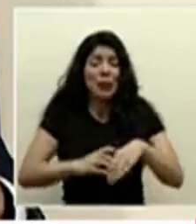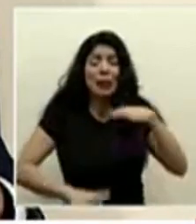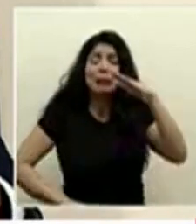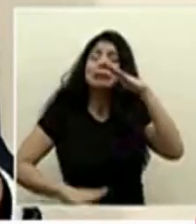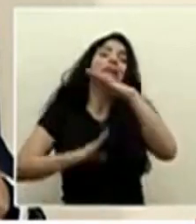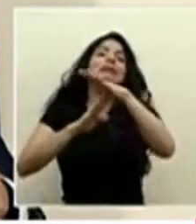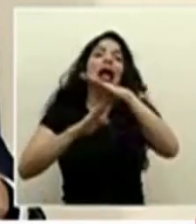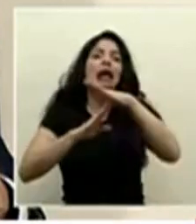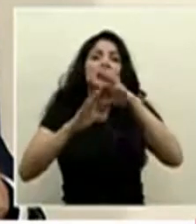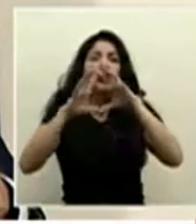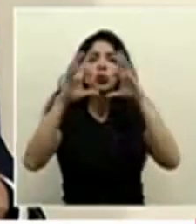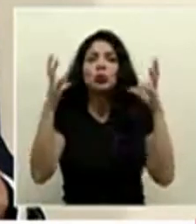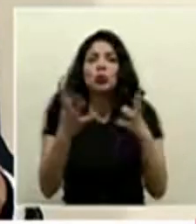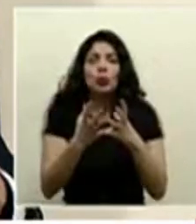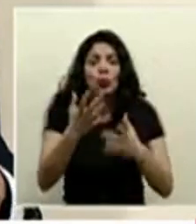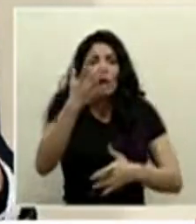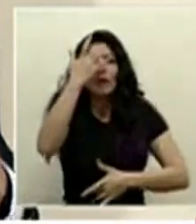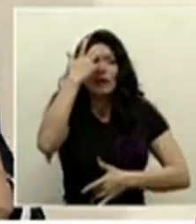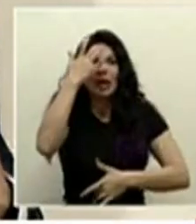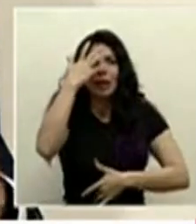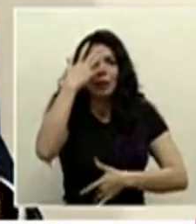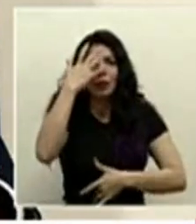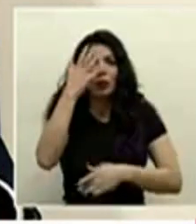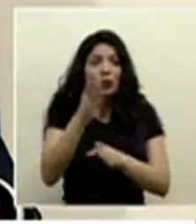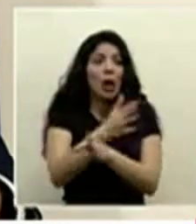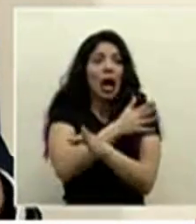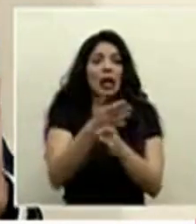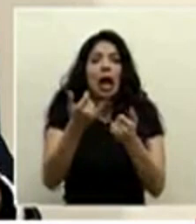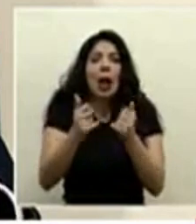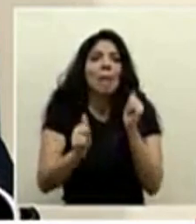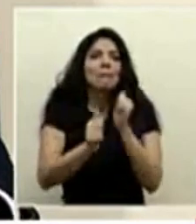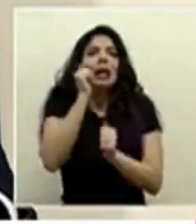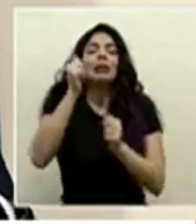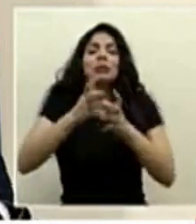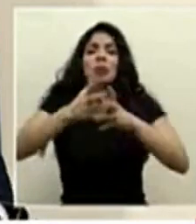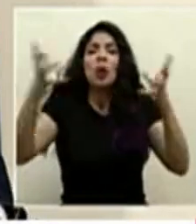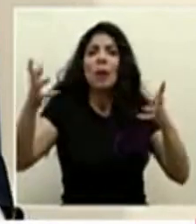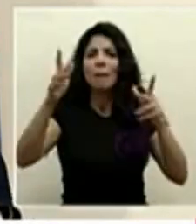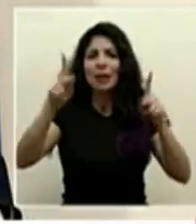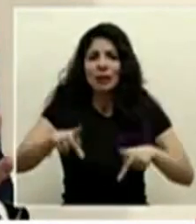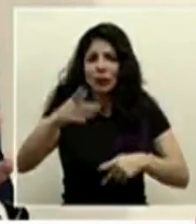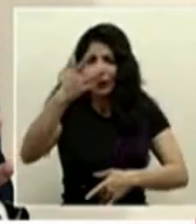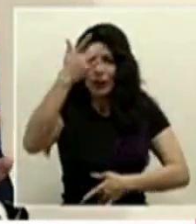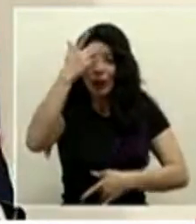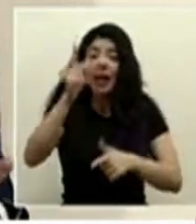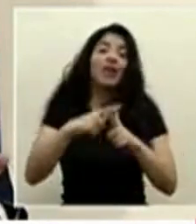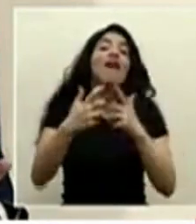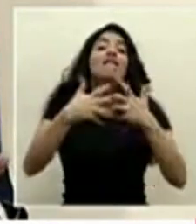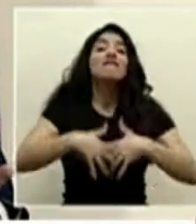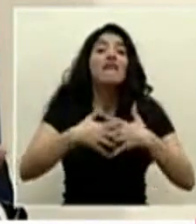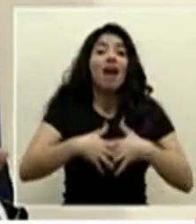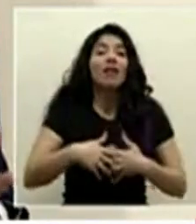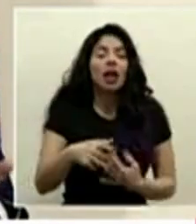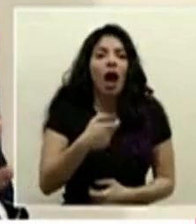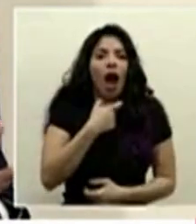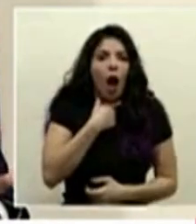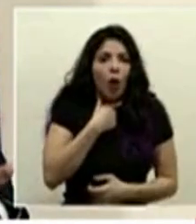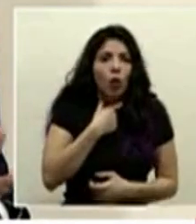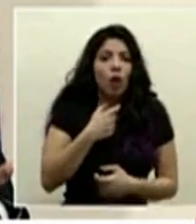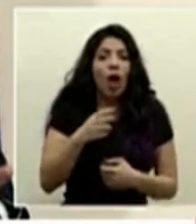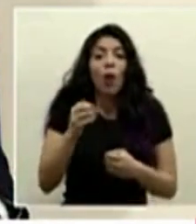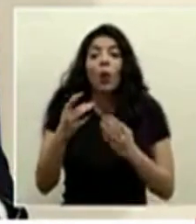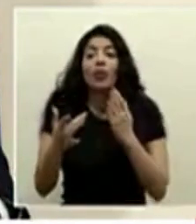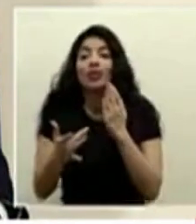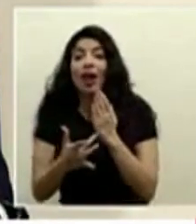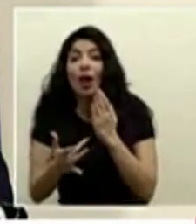pronunciado en el mundo entero entonces se están saturando o ya están saturados todas las fábricas que tienen que ver con productos o